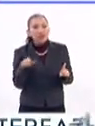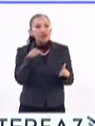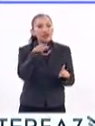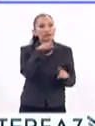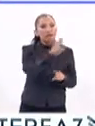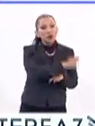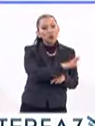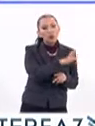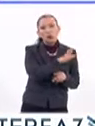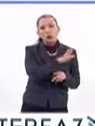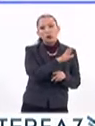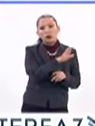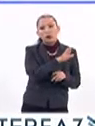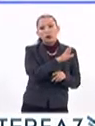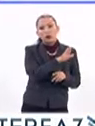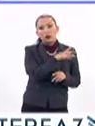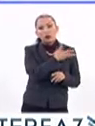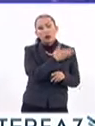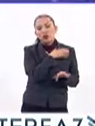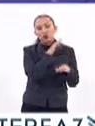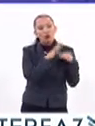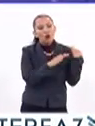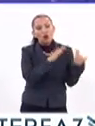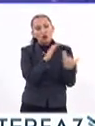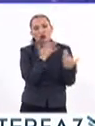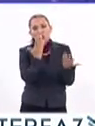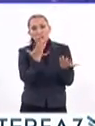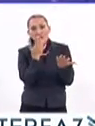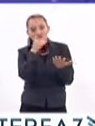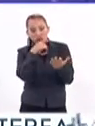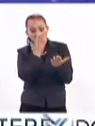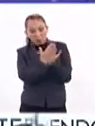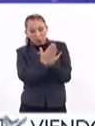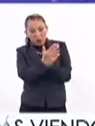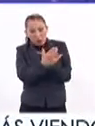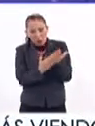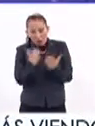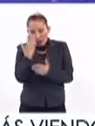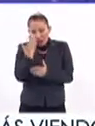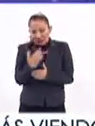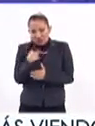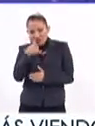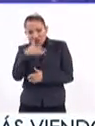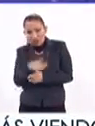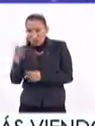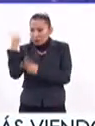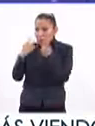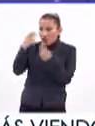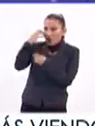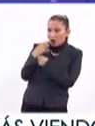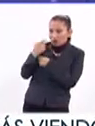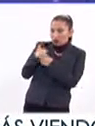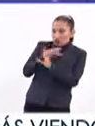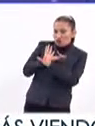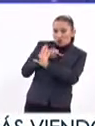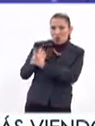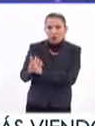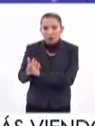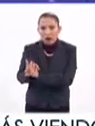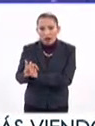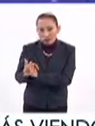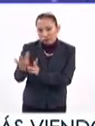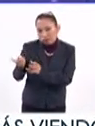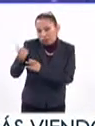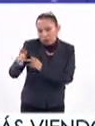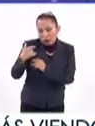tu persona... O sea, tenemos todos una parte agresiva, que es la parte reactiva. Si viene un león, pues tú traccionas, ¿no? O